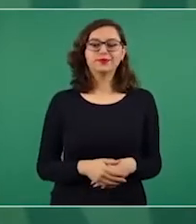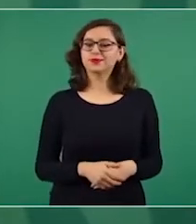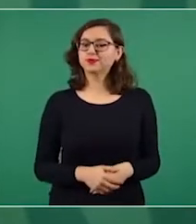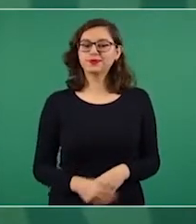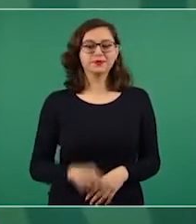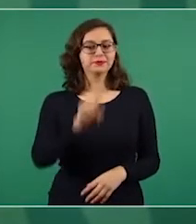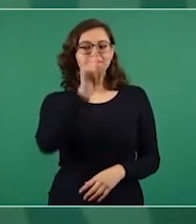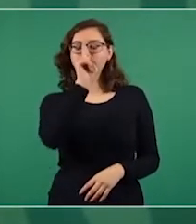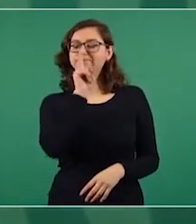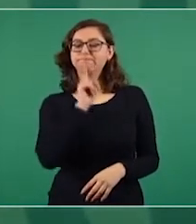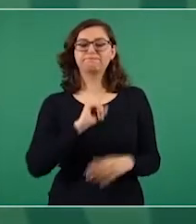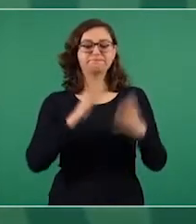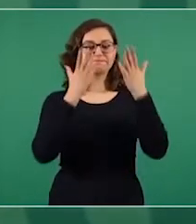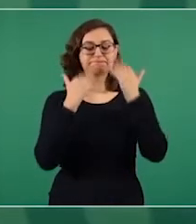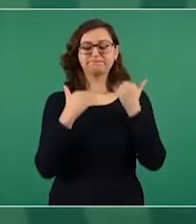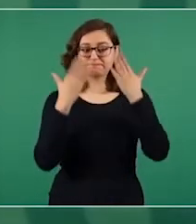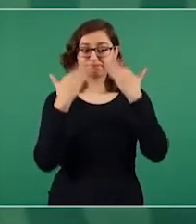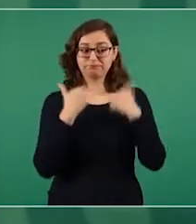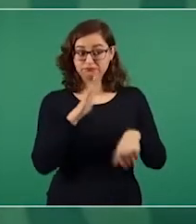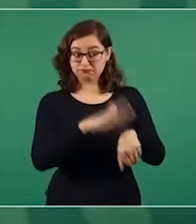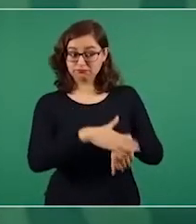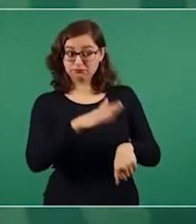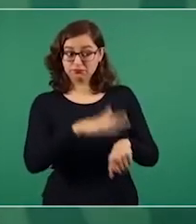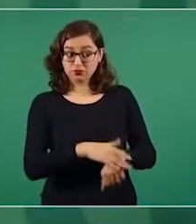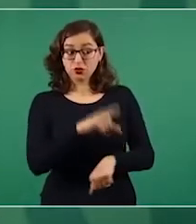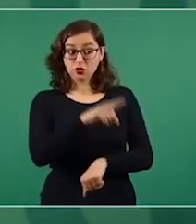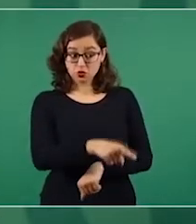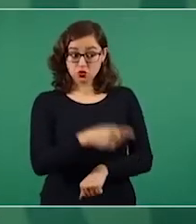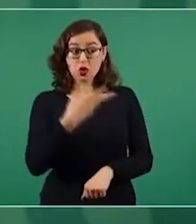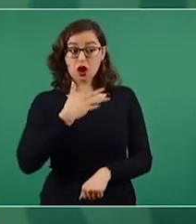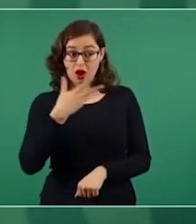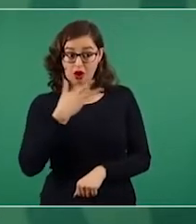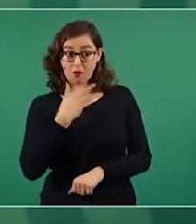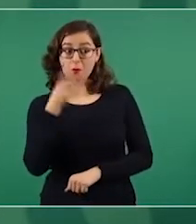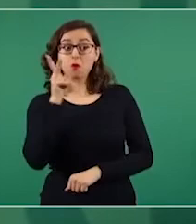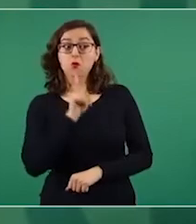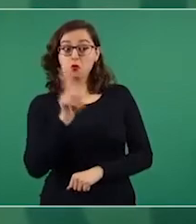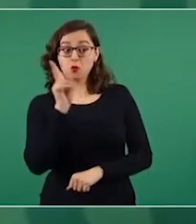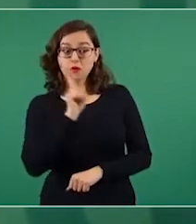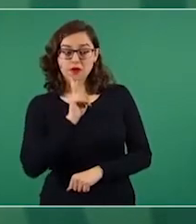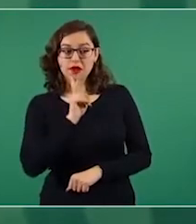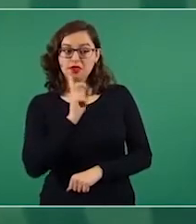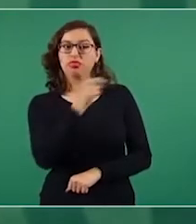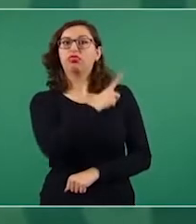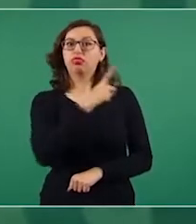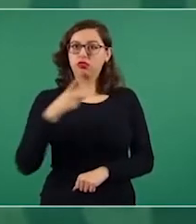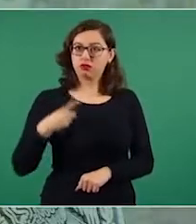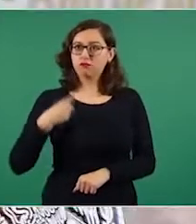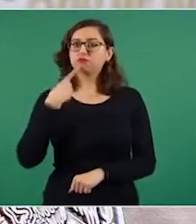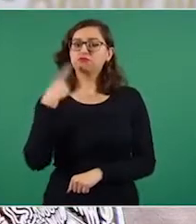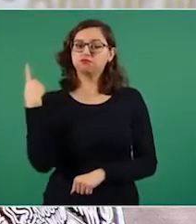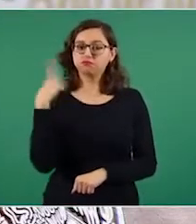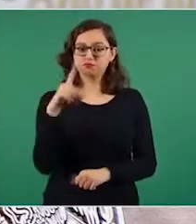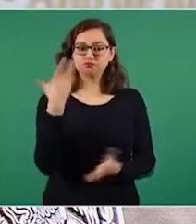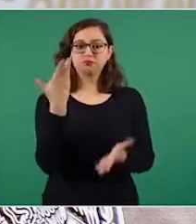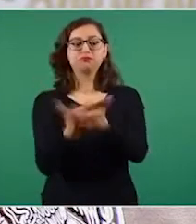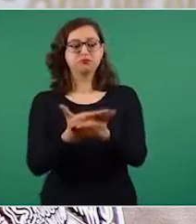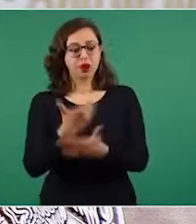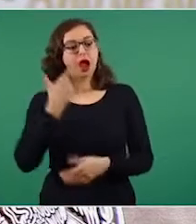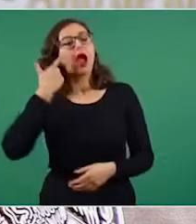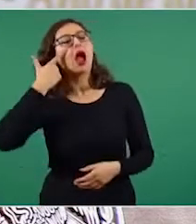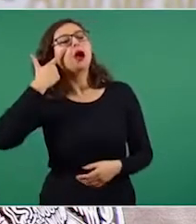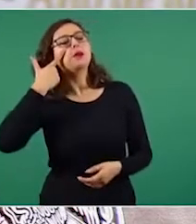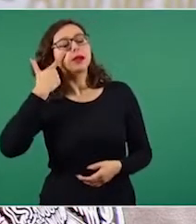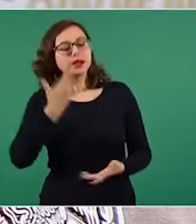principios de transparencia se invita a que de existir pruebas se presenten ante la autoridad competente. Se